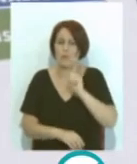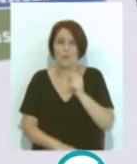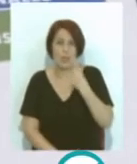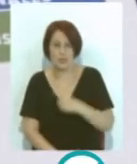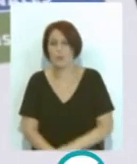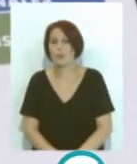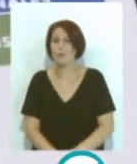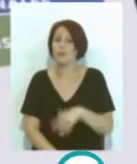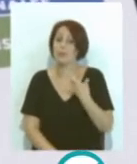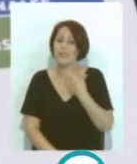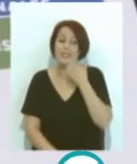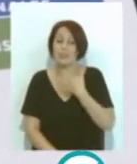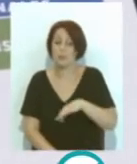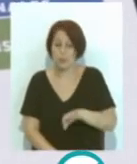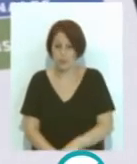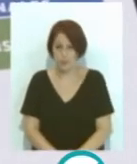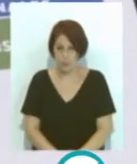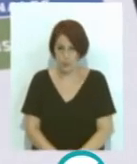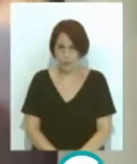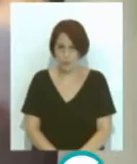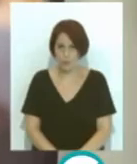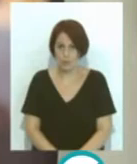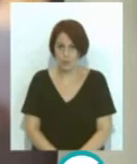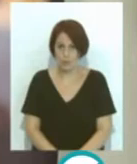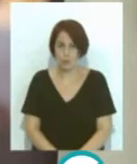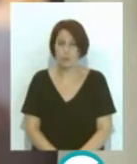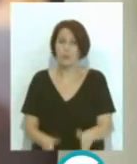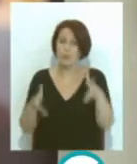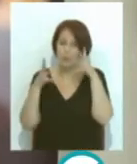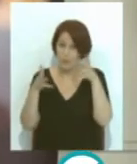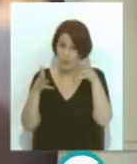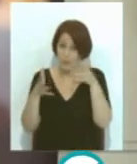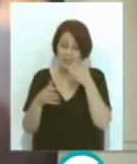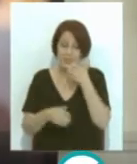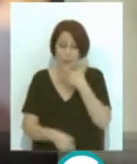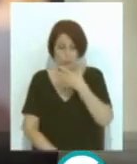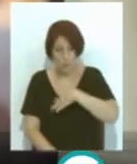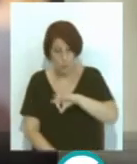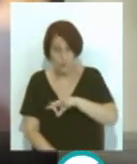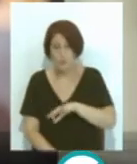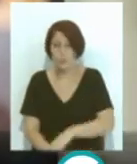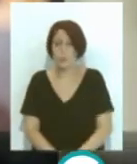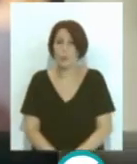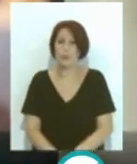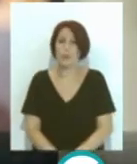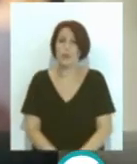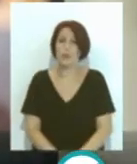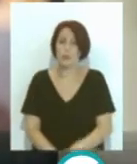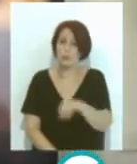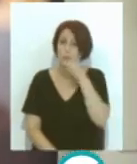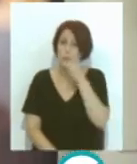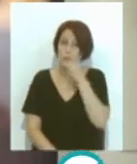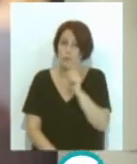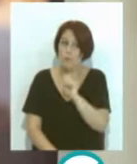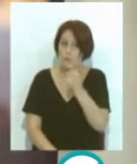de consumo, siempre que sea posible. Lo recomendable es que, en la medida de sus posibilidades, pasen los consumos